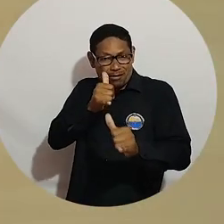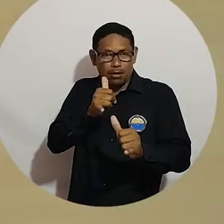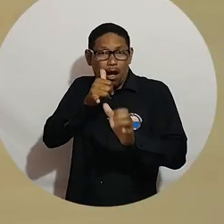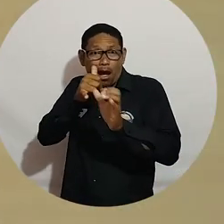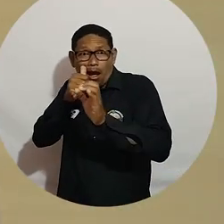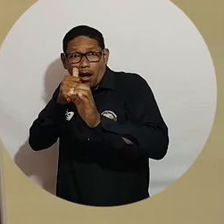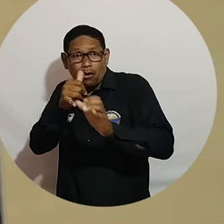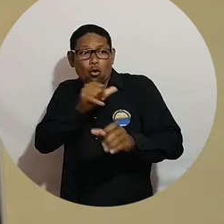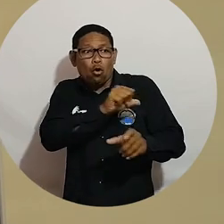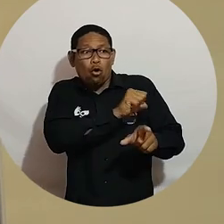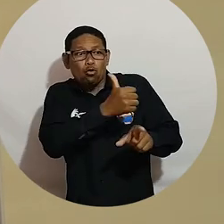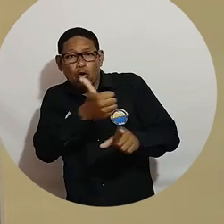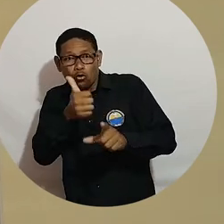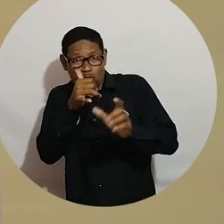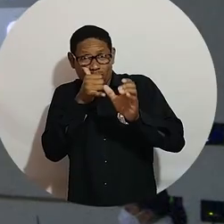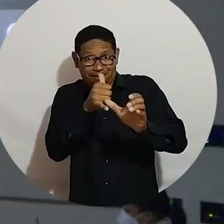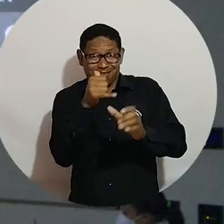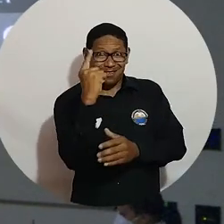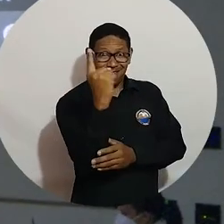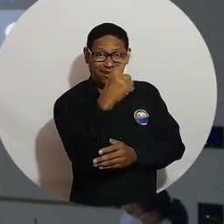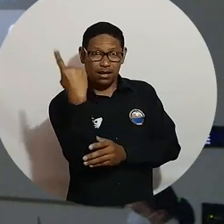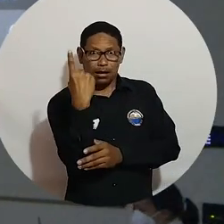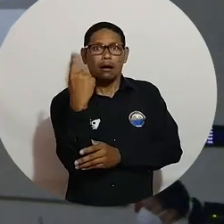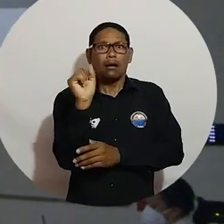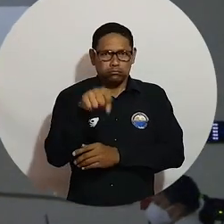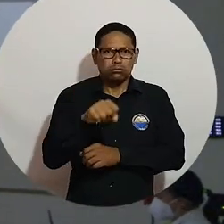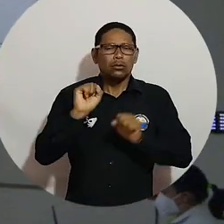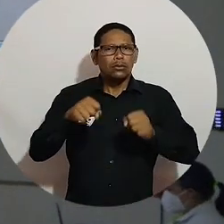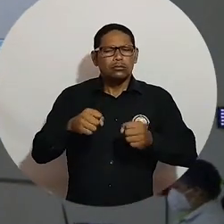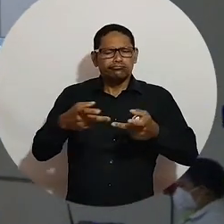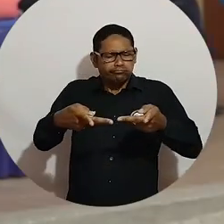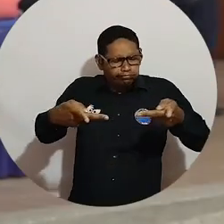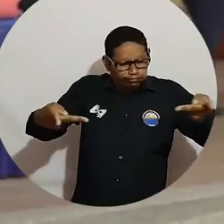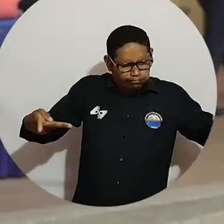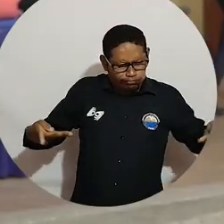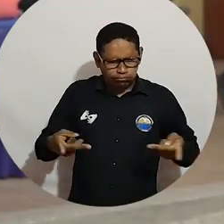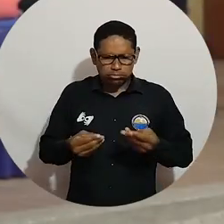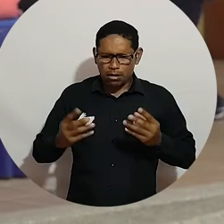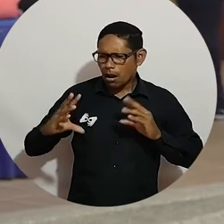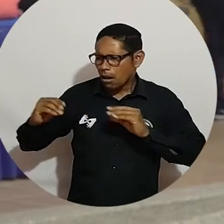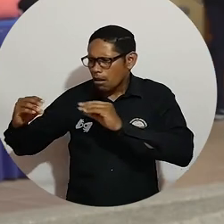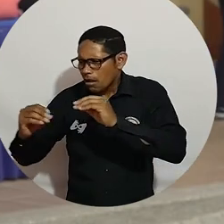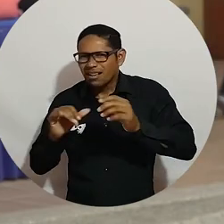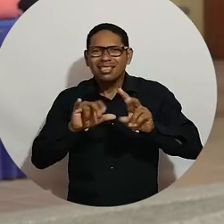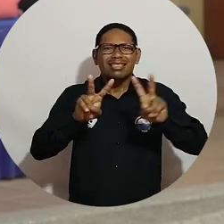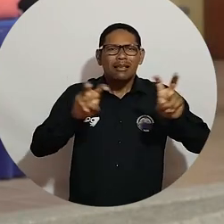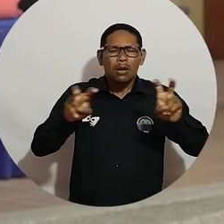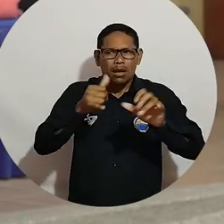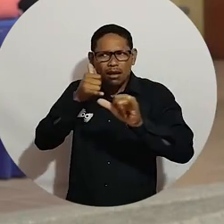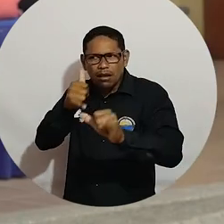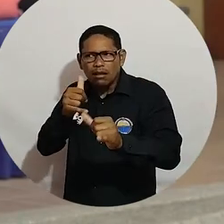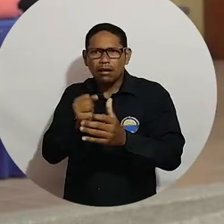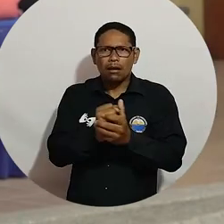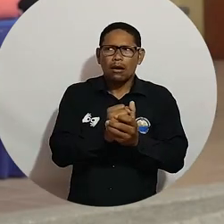el programa de Ingeniería de Sistemas, sino toda en general, tengan un espacio en donde puedan hablar de ingeniería,